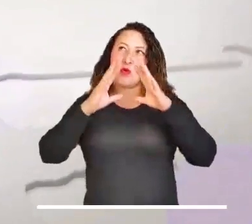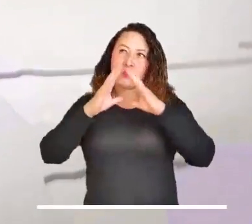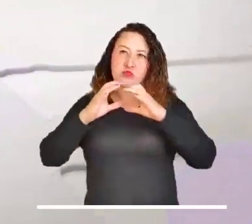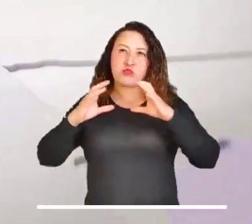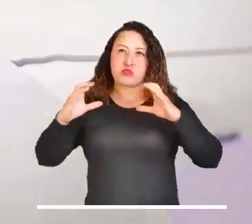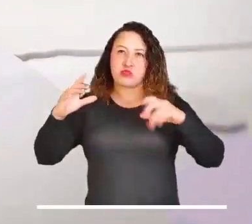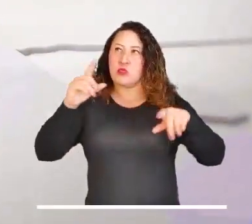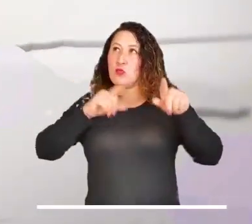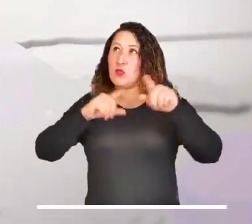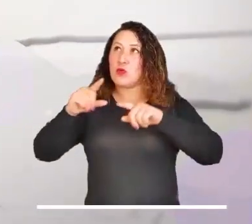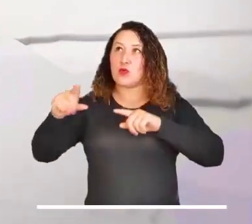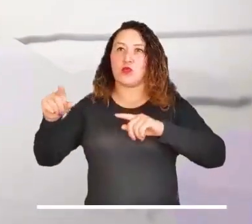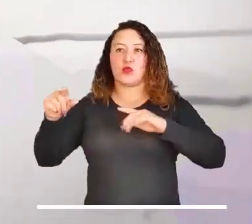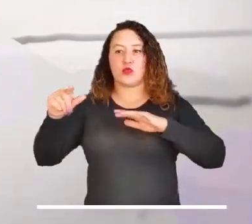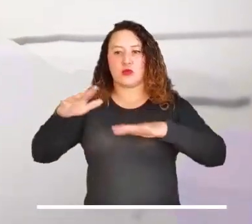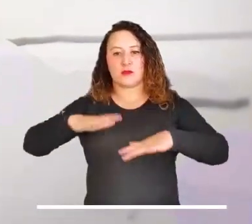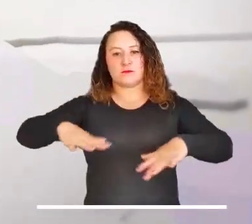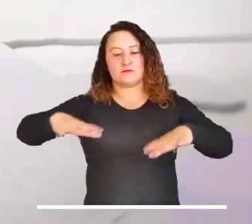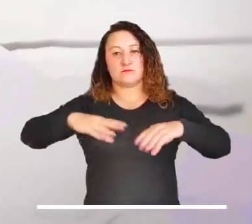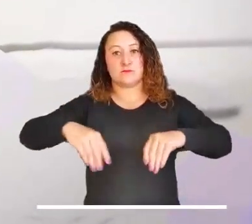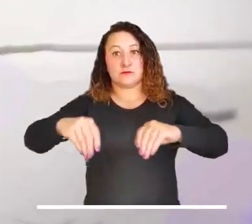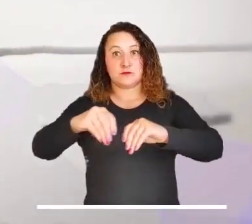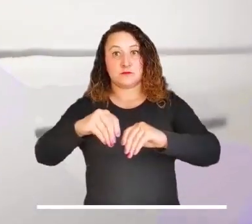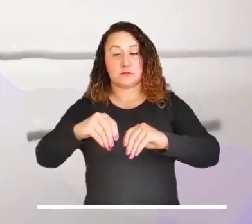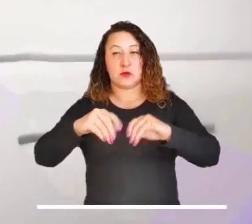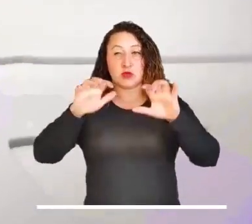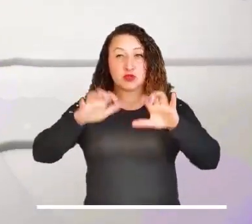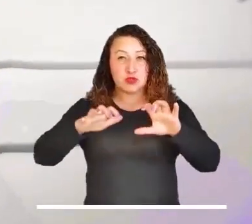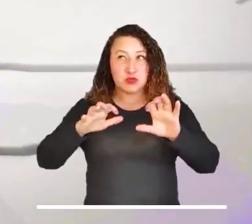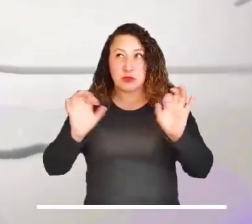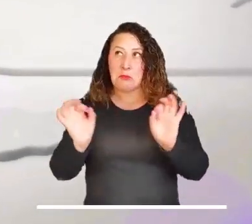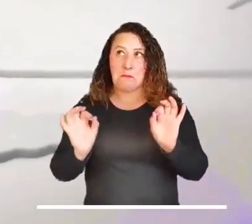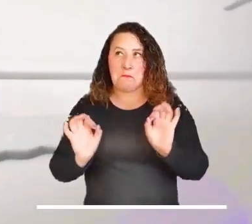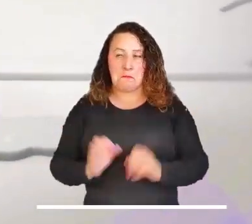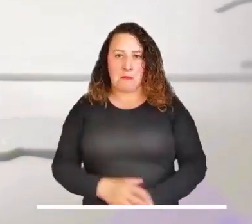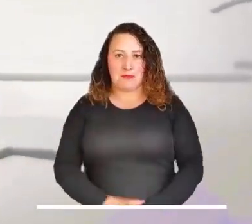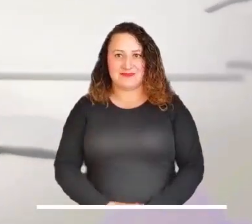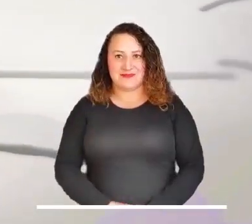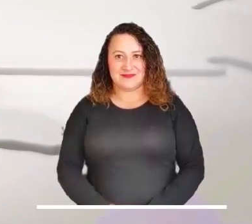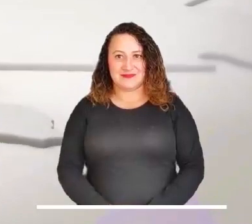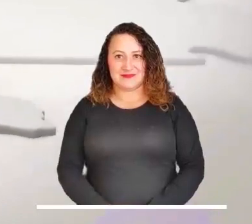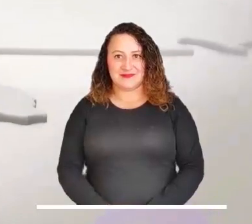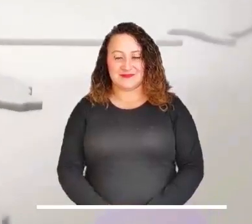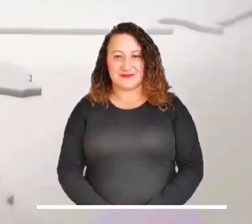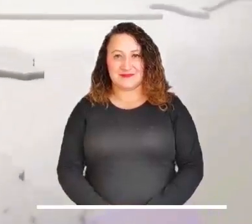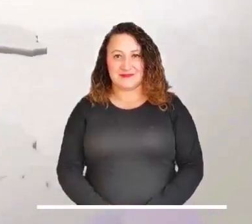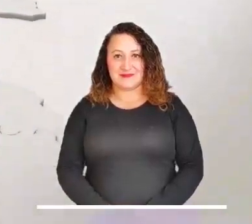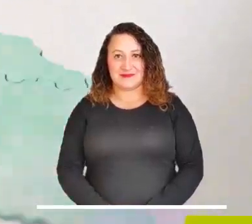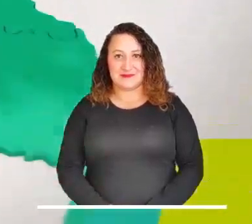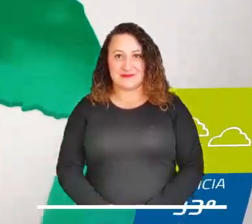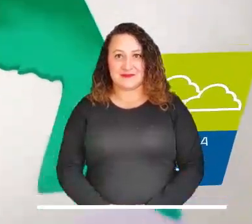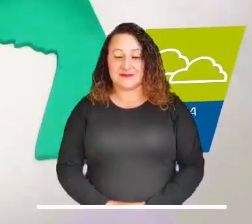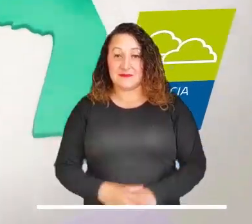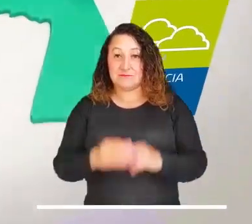transcurrirá entre algunas nubes ligeras que cubrirán el territorio pero sin precipitaciones.